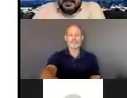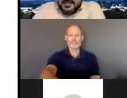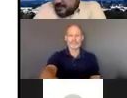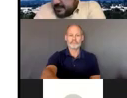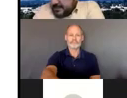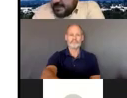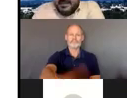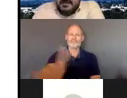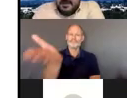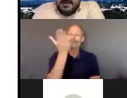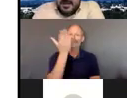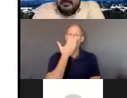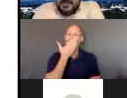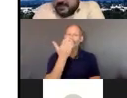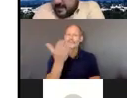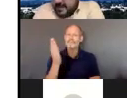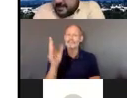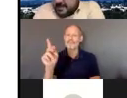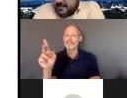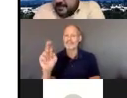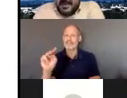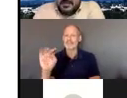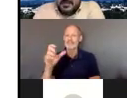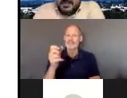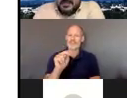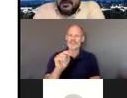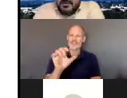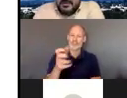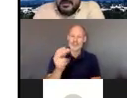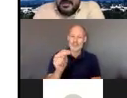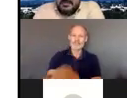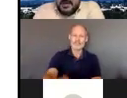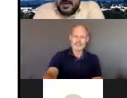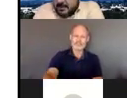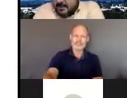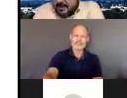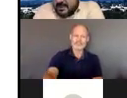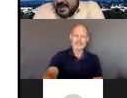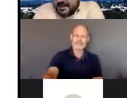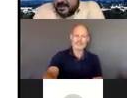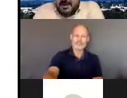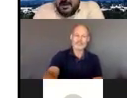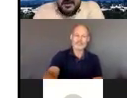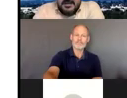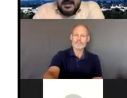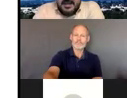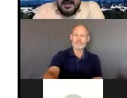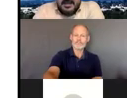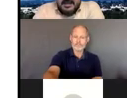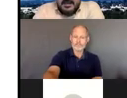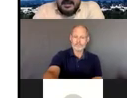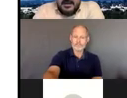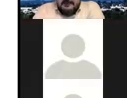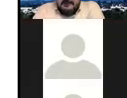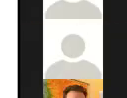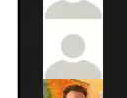gracias yo soy Jim de Yakima de Team Child